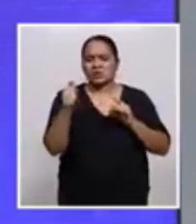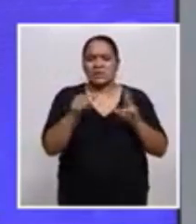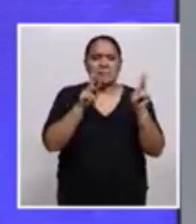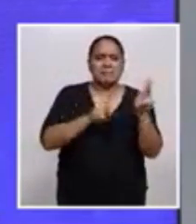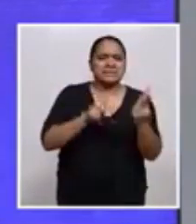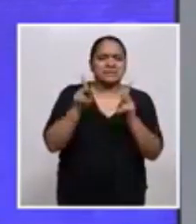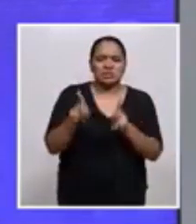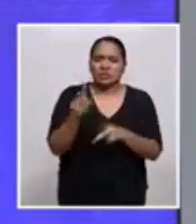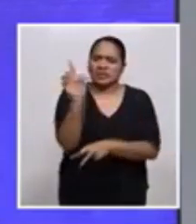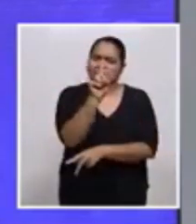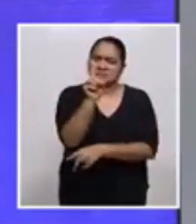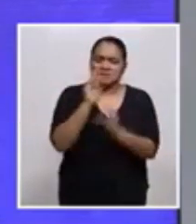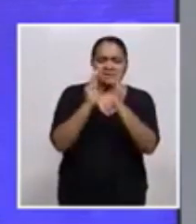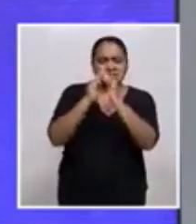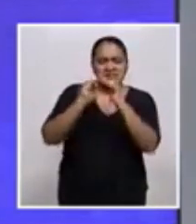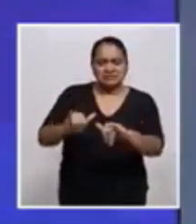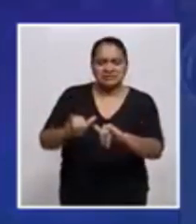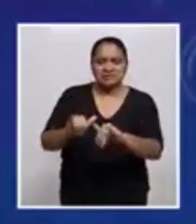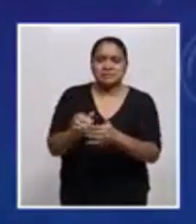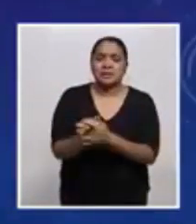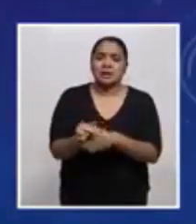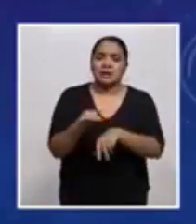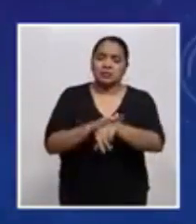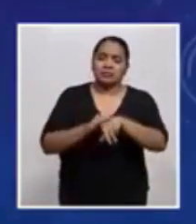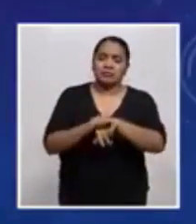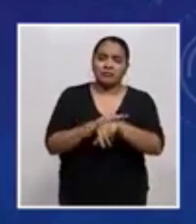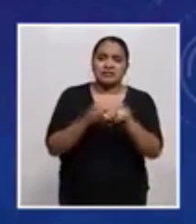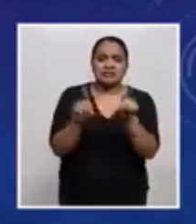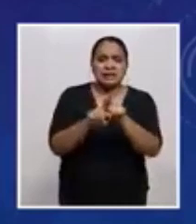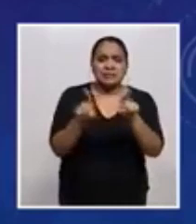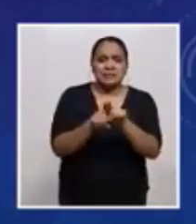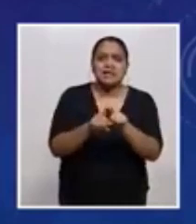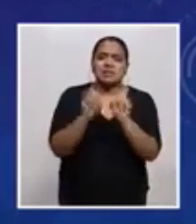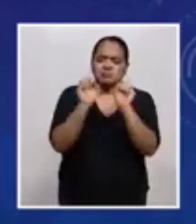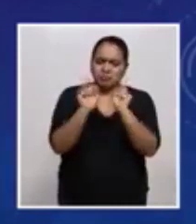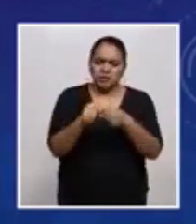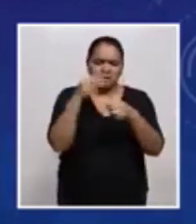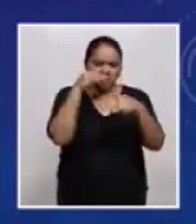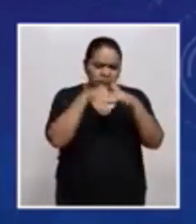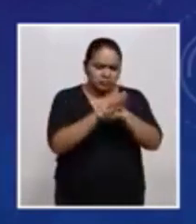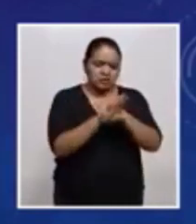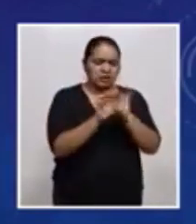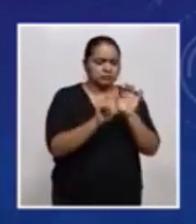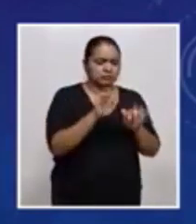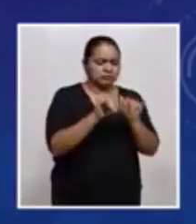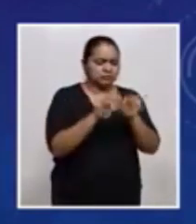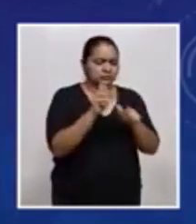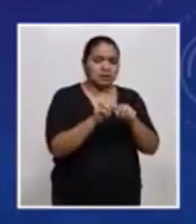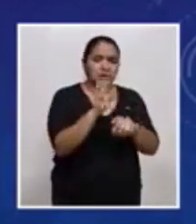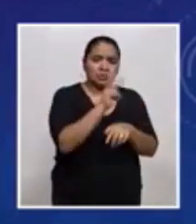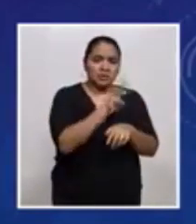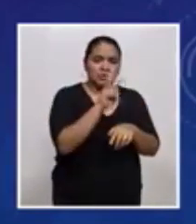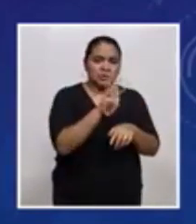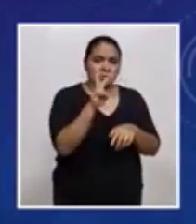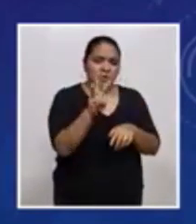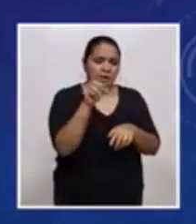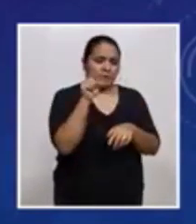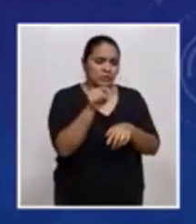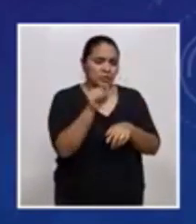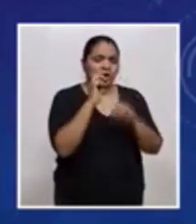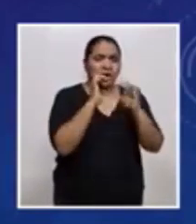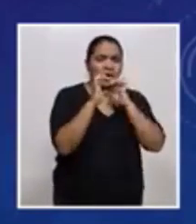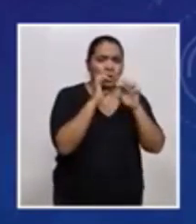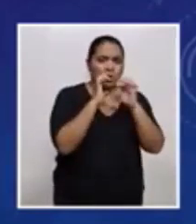a más personas. Por supuesto, también puede usar esta herramienta. Ingresando a la página web, encuestasonduras